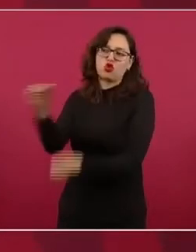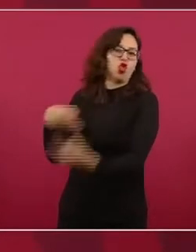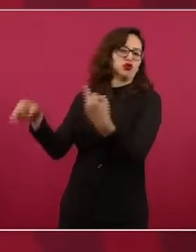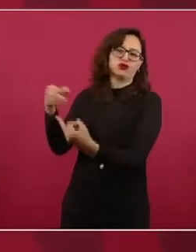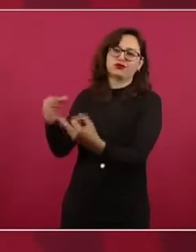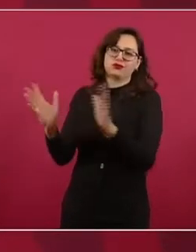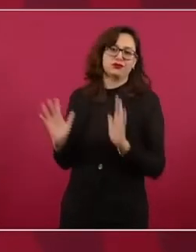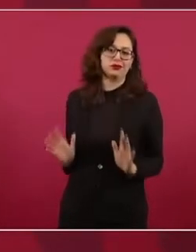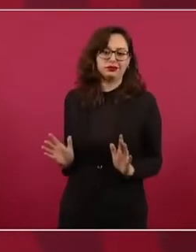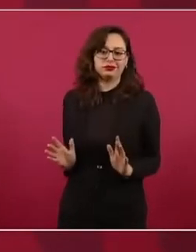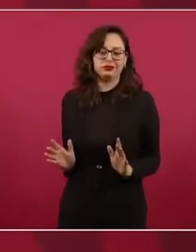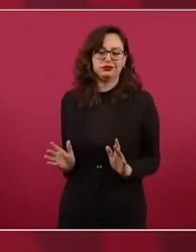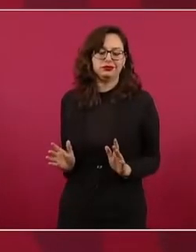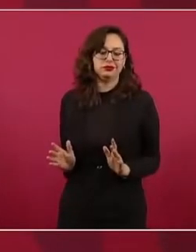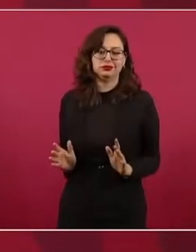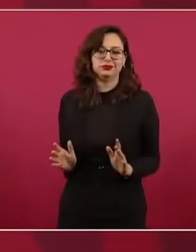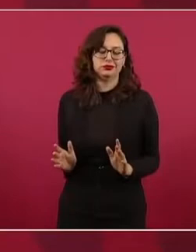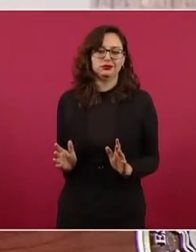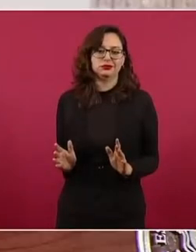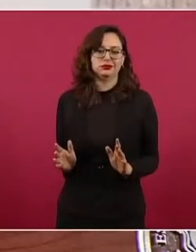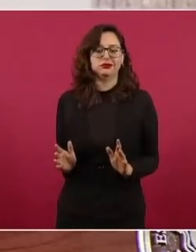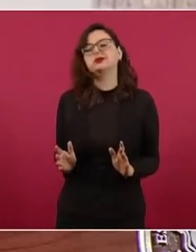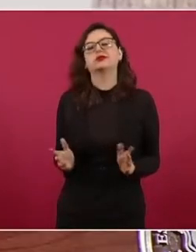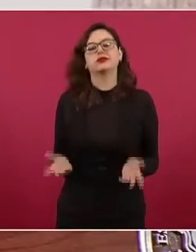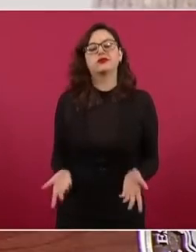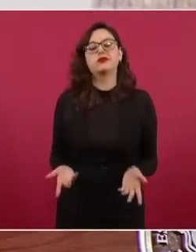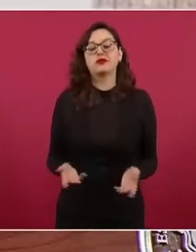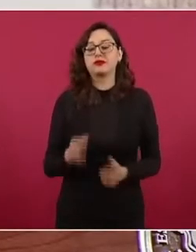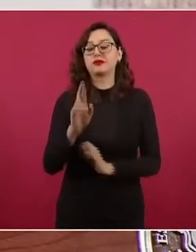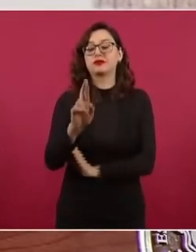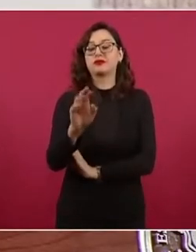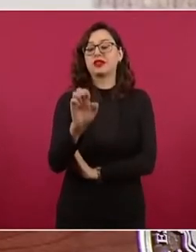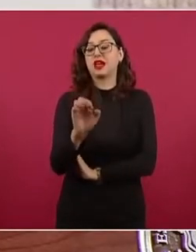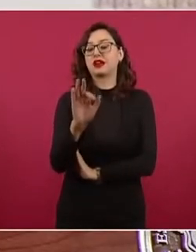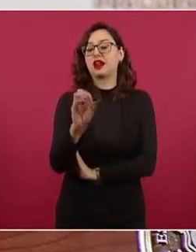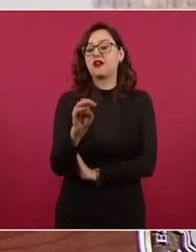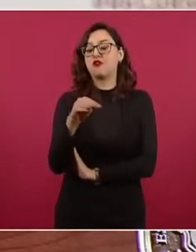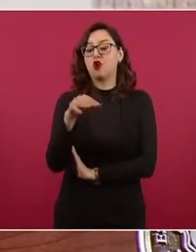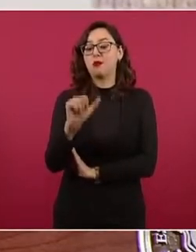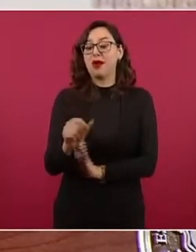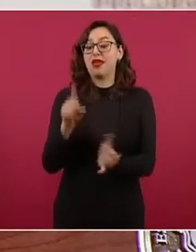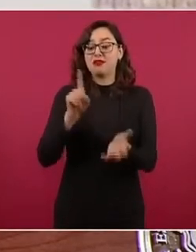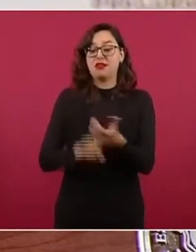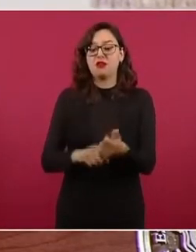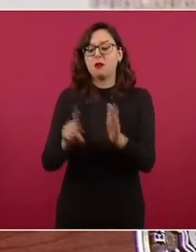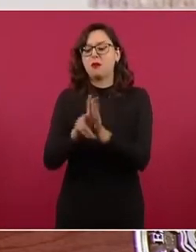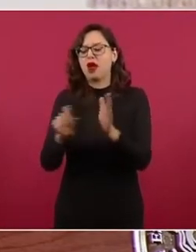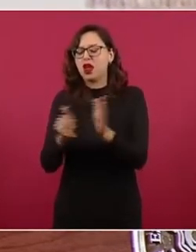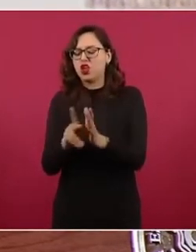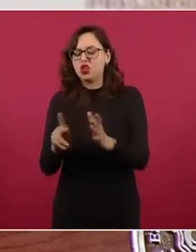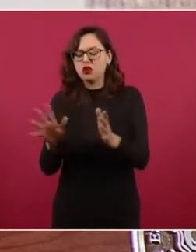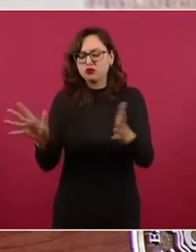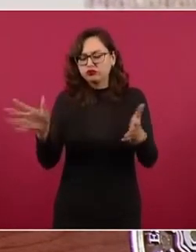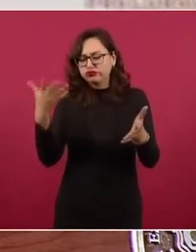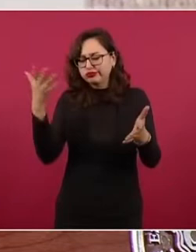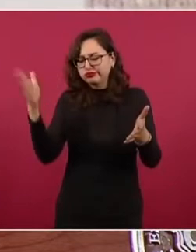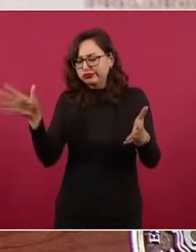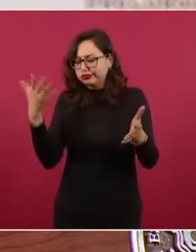en el periódico Reforma un articulista